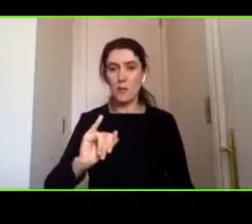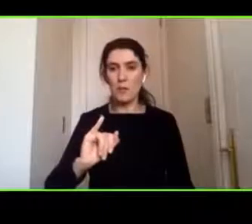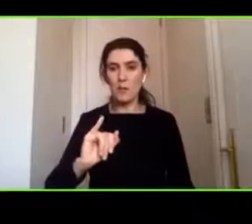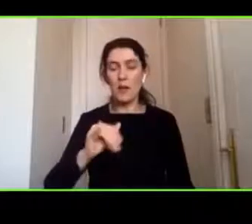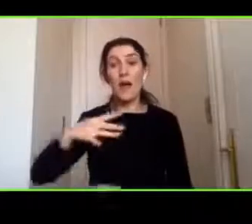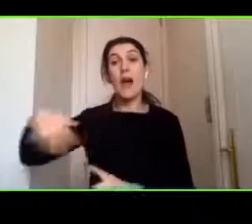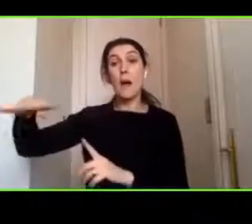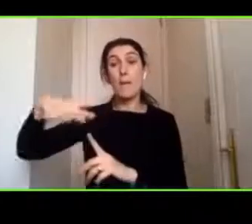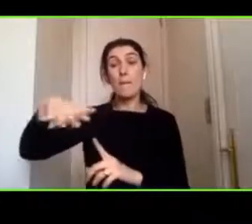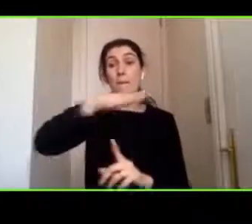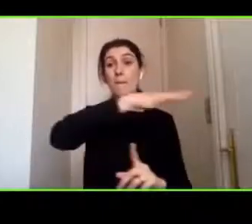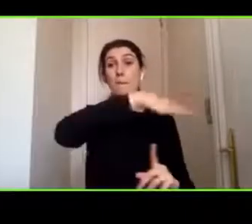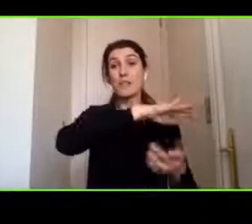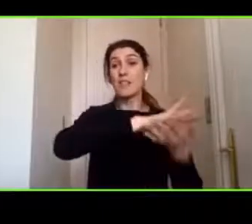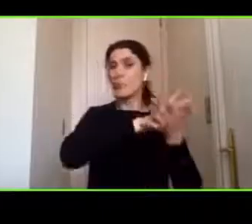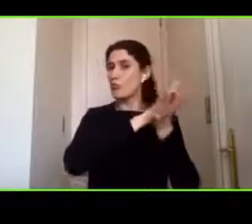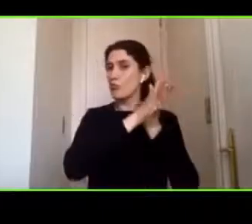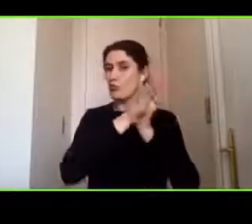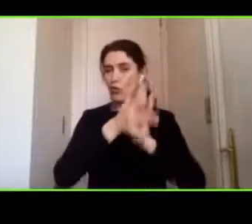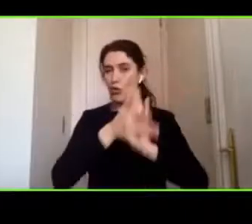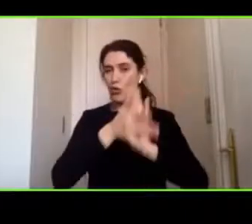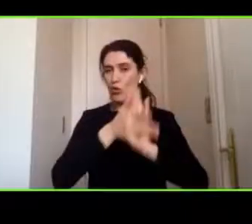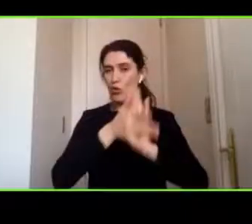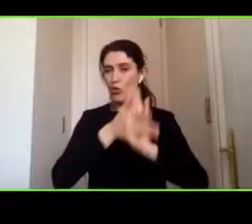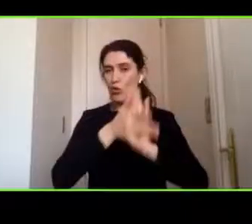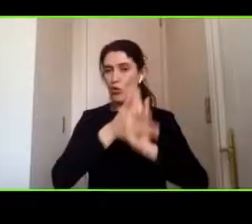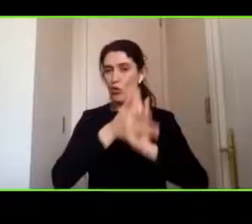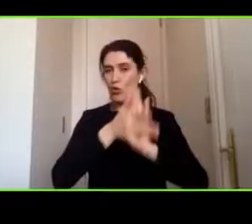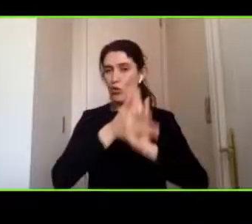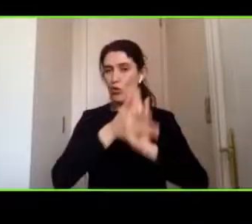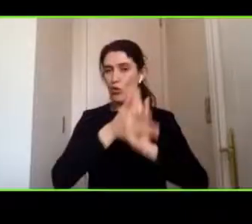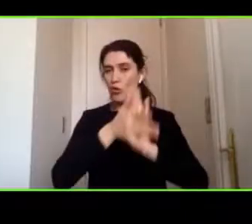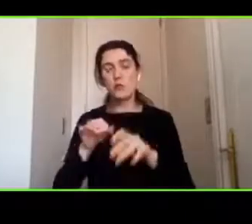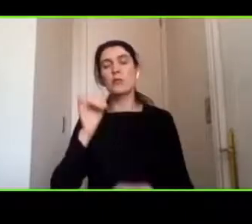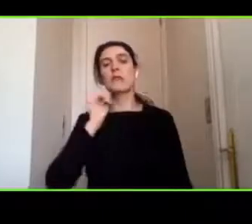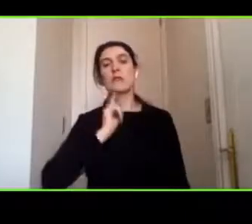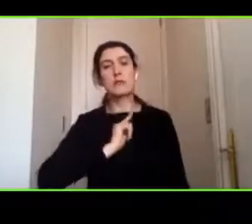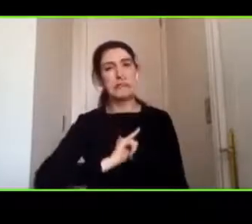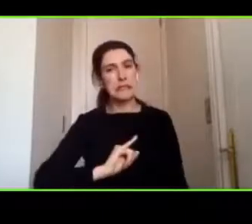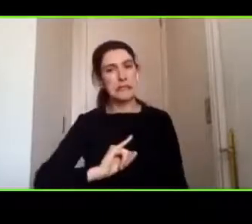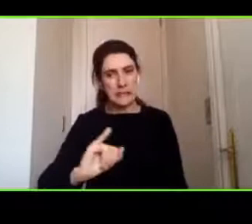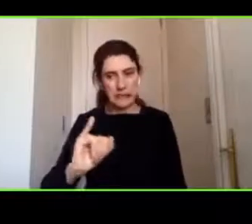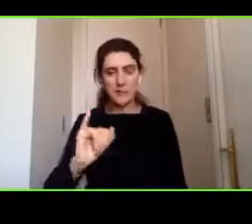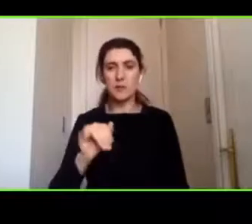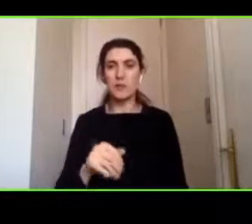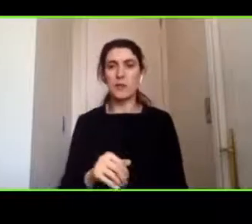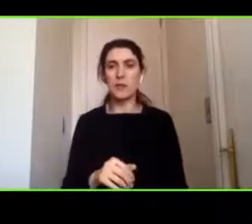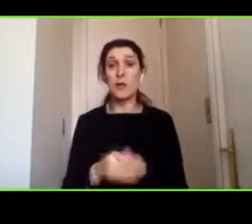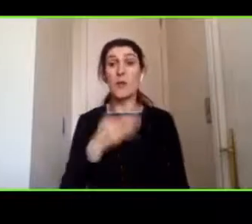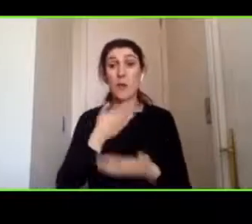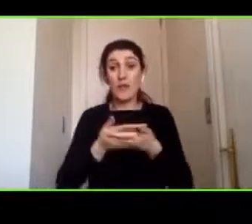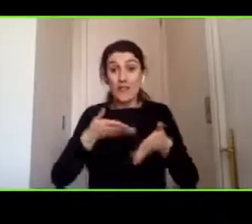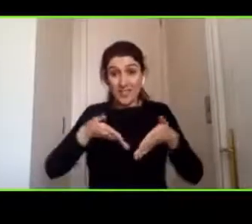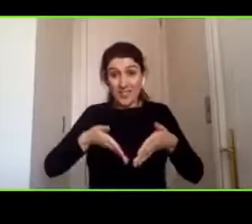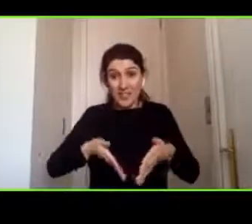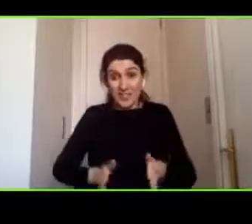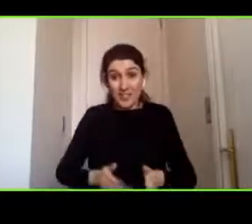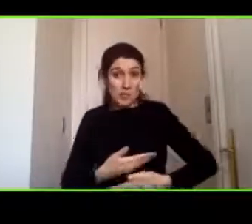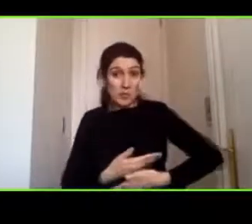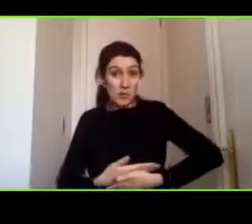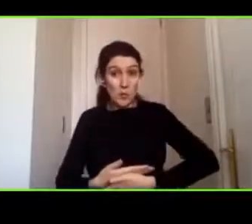y eso es una educación continua que uno tiene que estar haciendo desde recién nacido hacia adelante